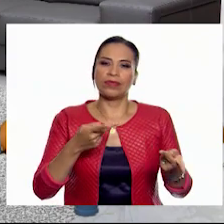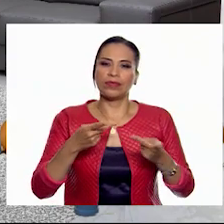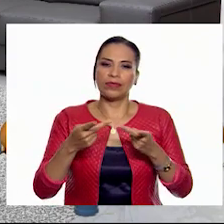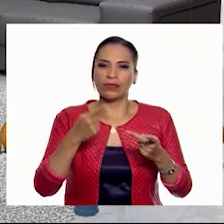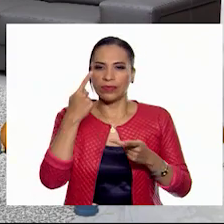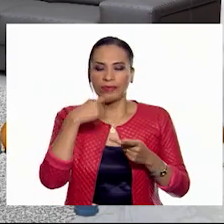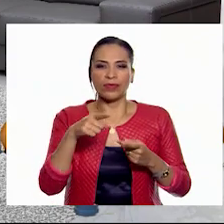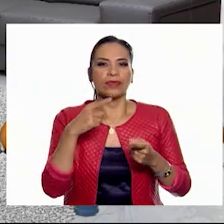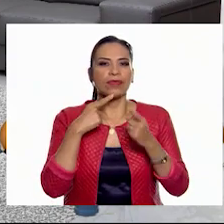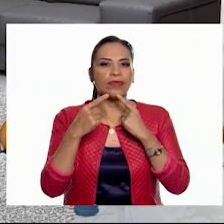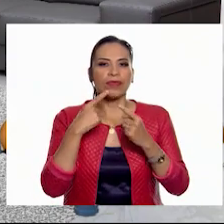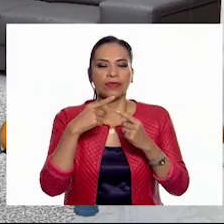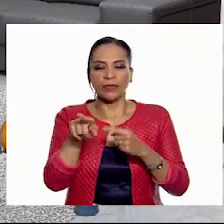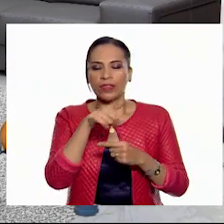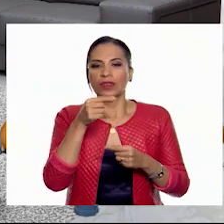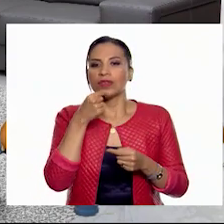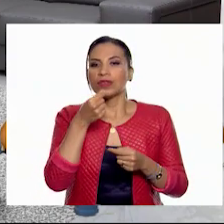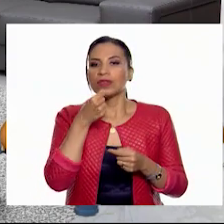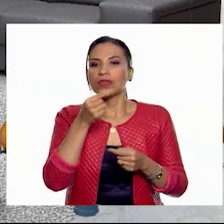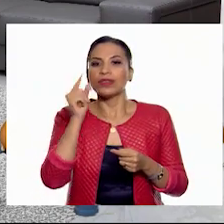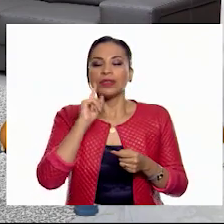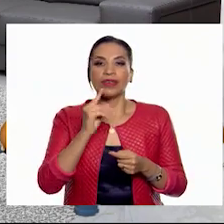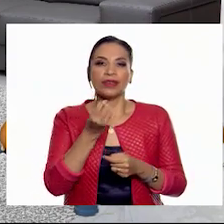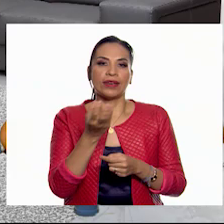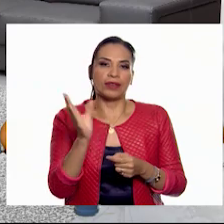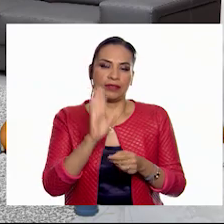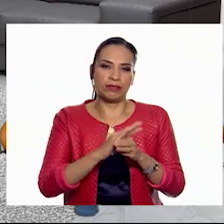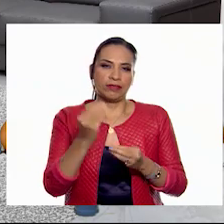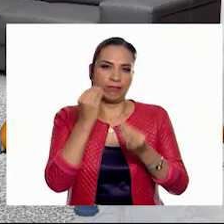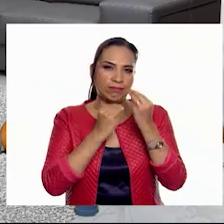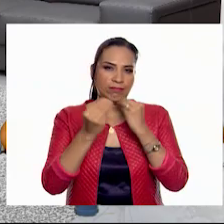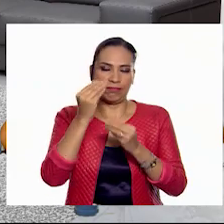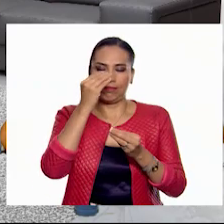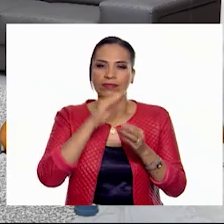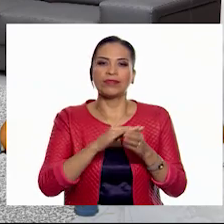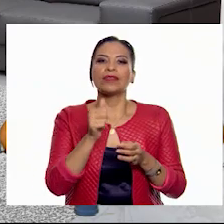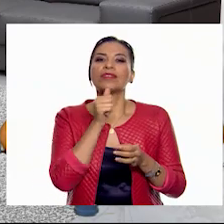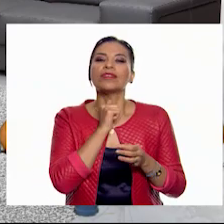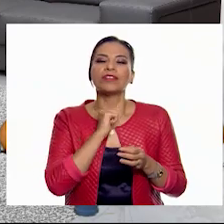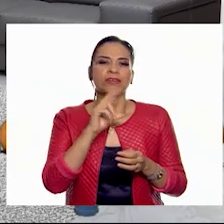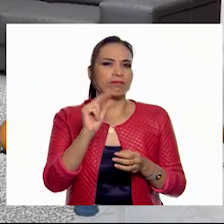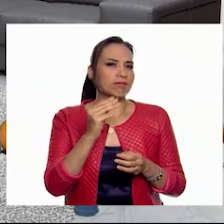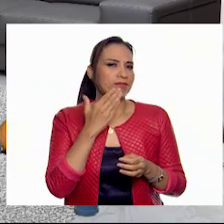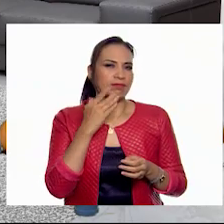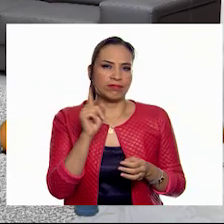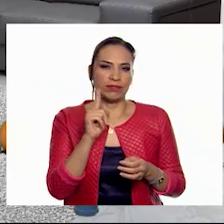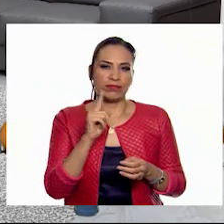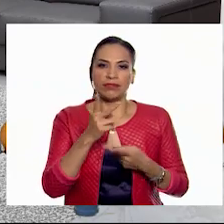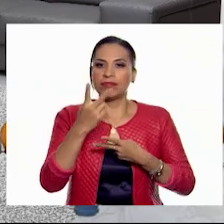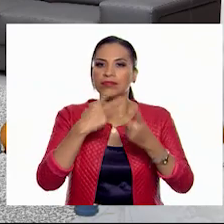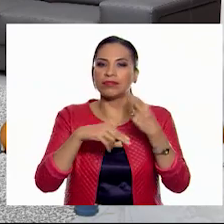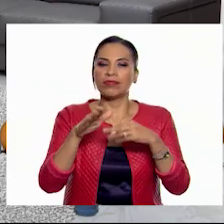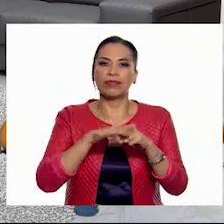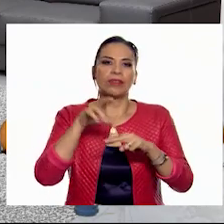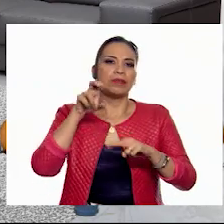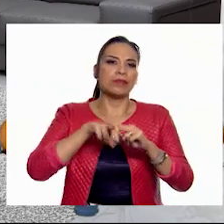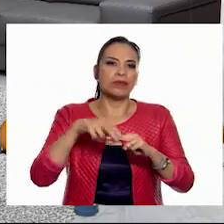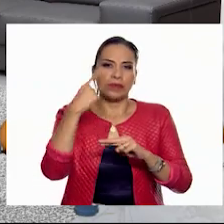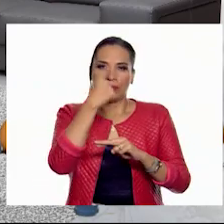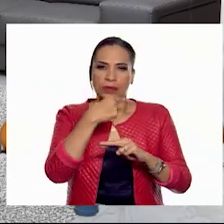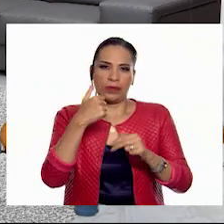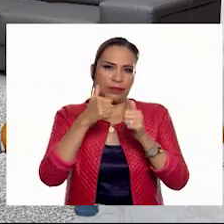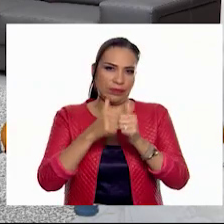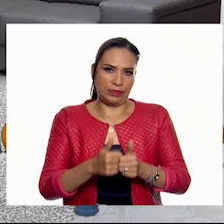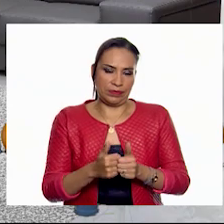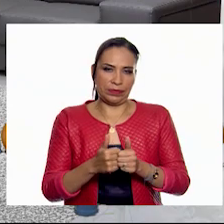desafío de liberar a muchos niños y niñas de una alimentación e hidratación inadecuada provocada por sedentarios.